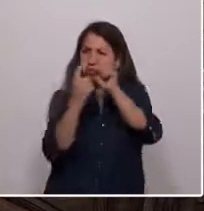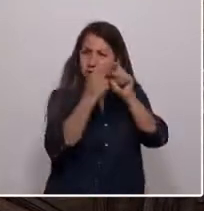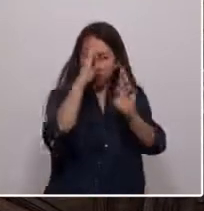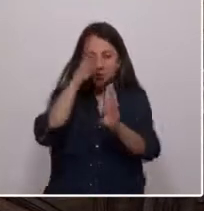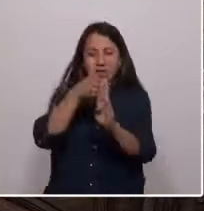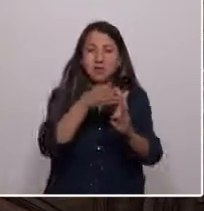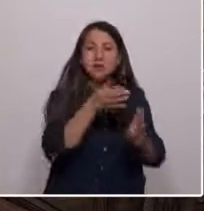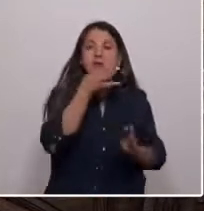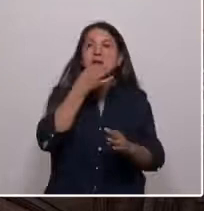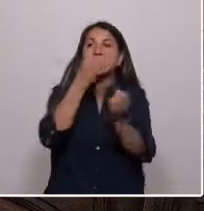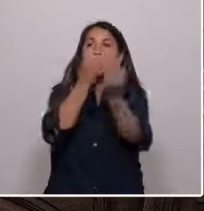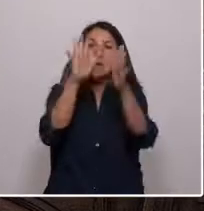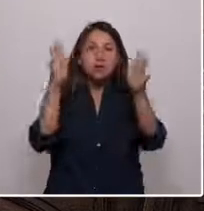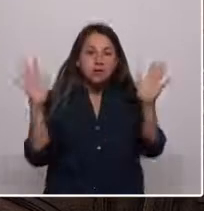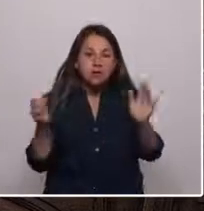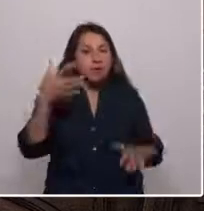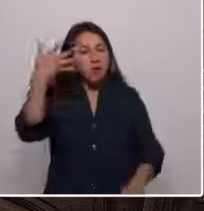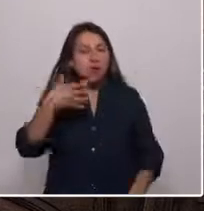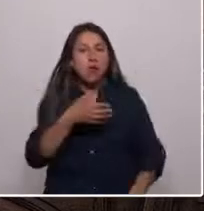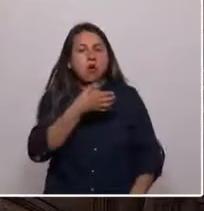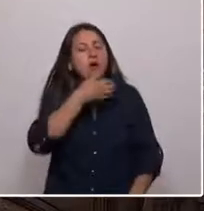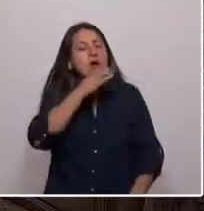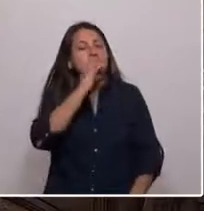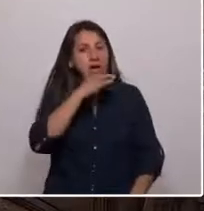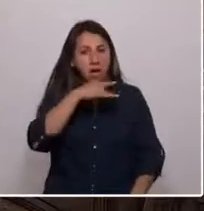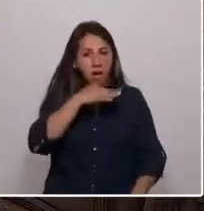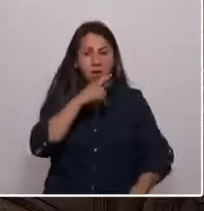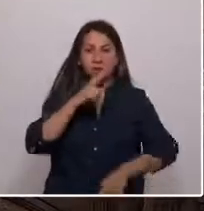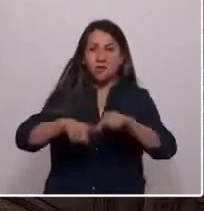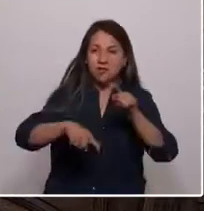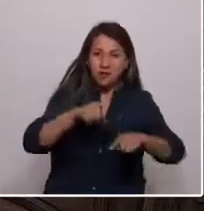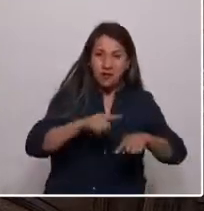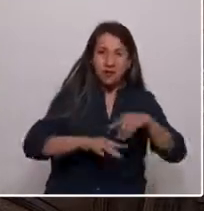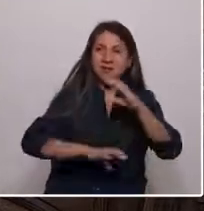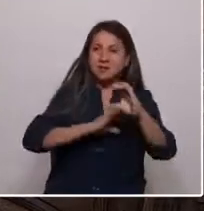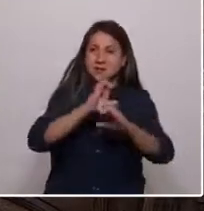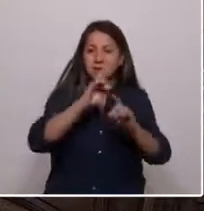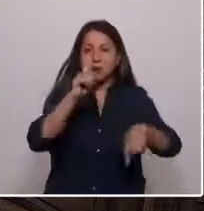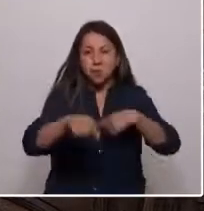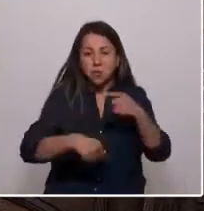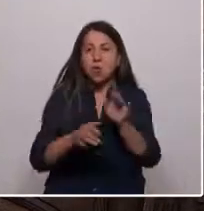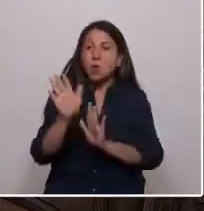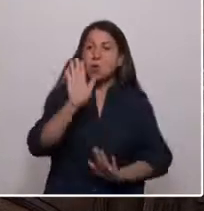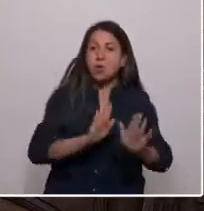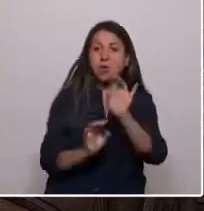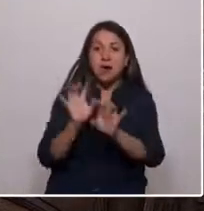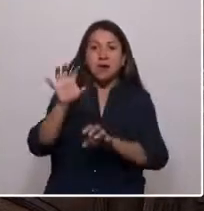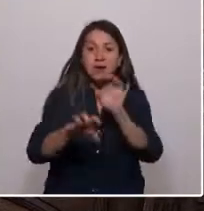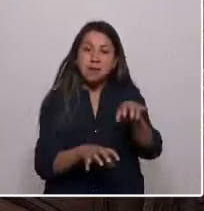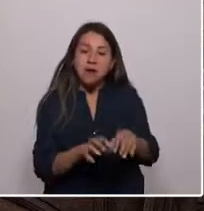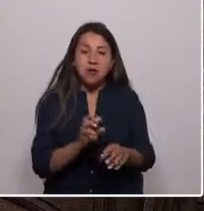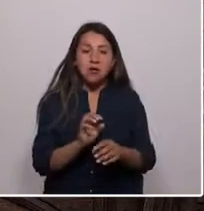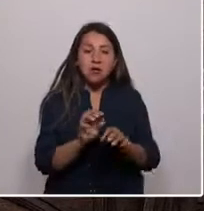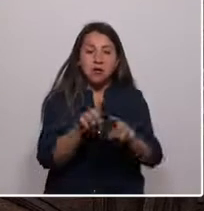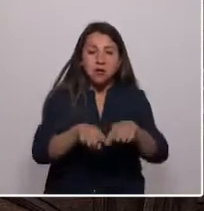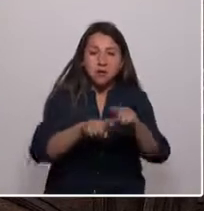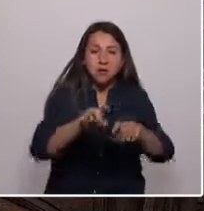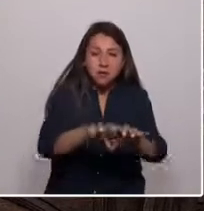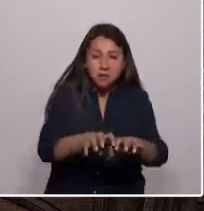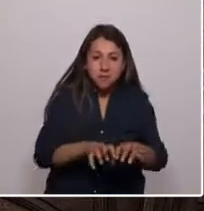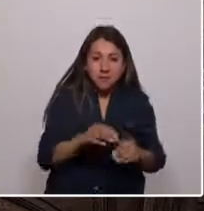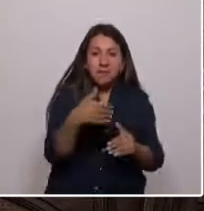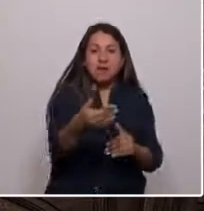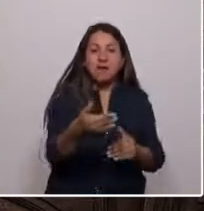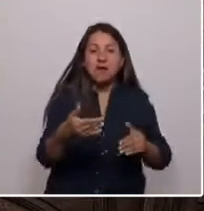naturaleza, valorando el agua, la tierra y sus ciclos, cuidando de los animales, cultivando los huertos en el patio de la casa,